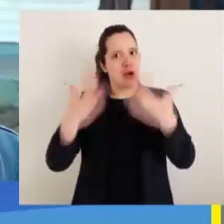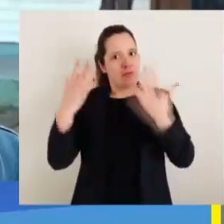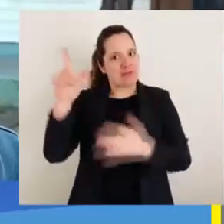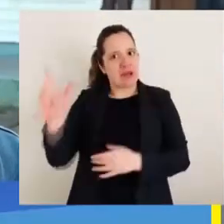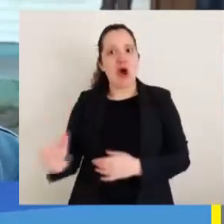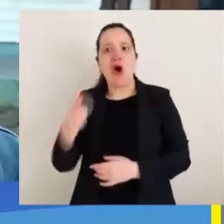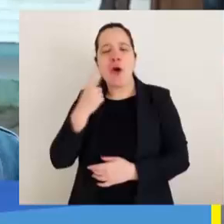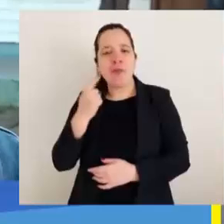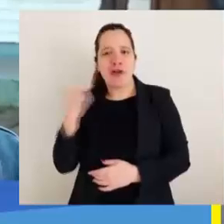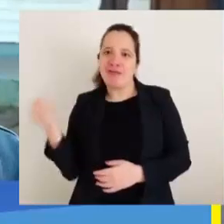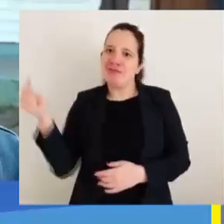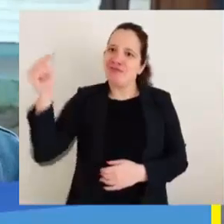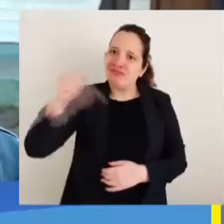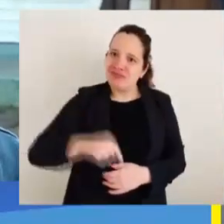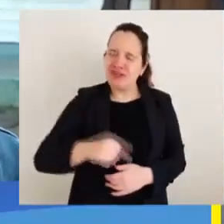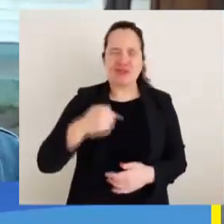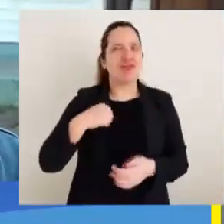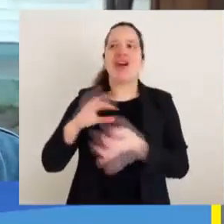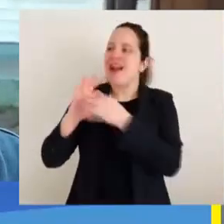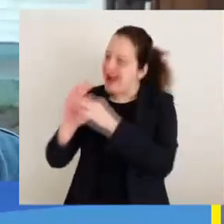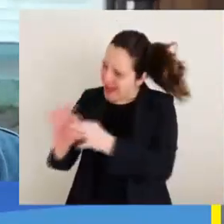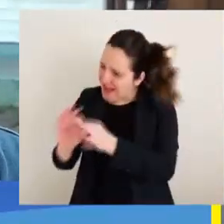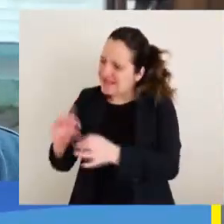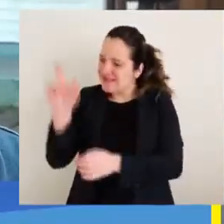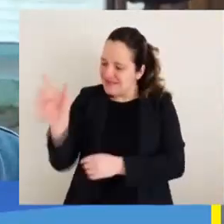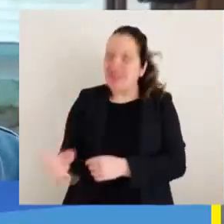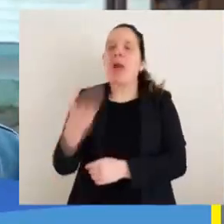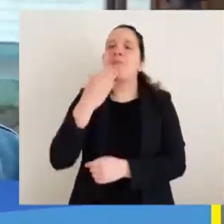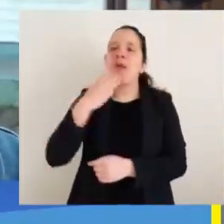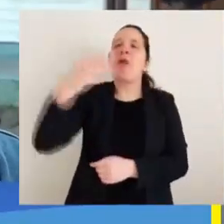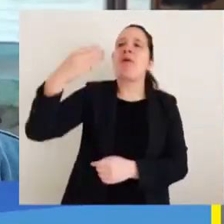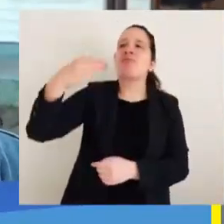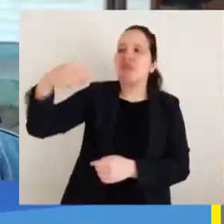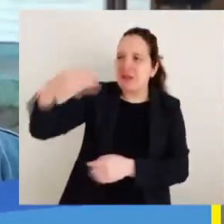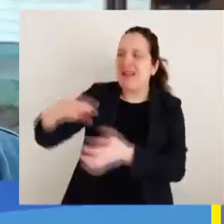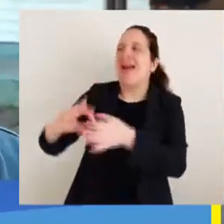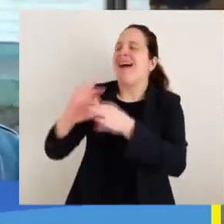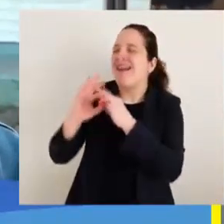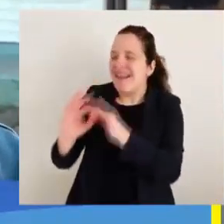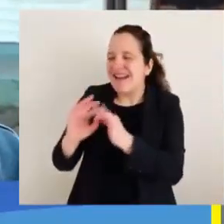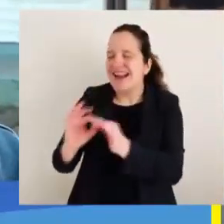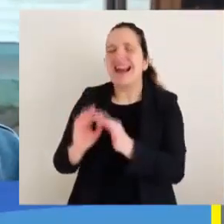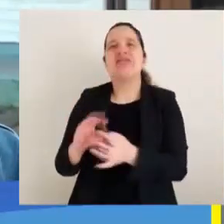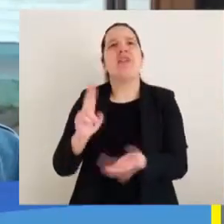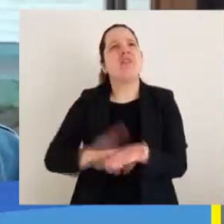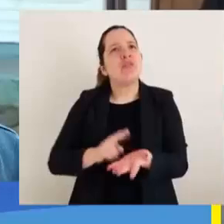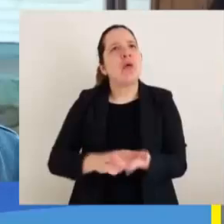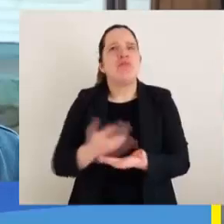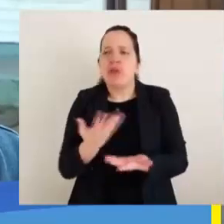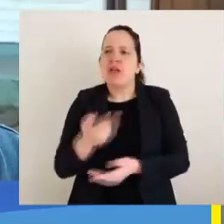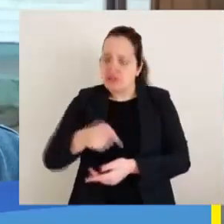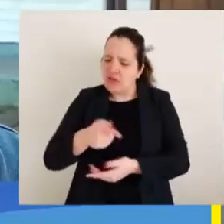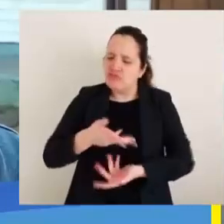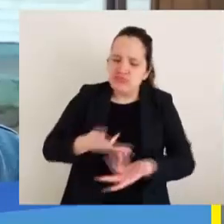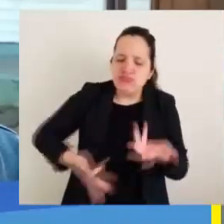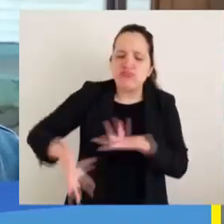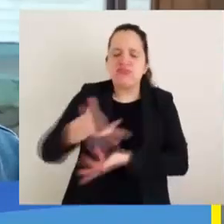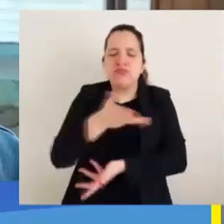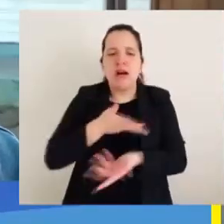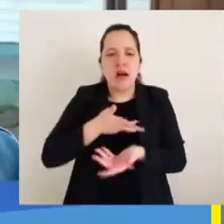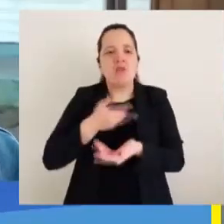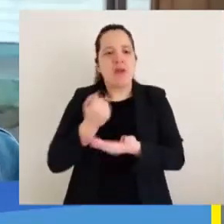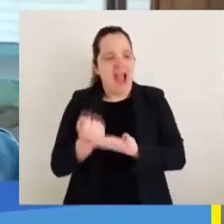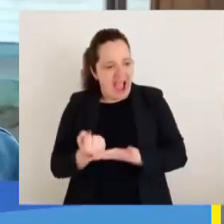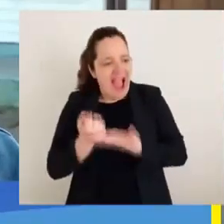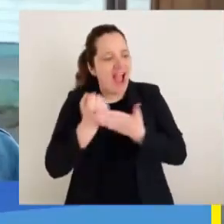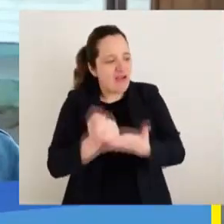García, muy agradecida de él, muy agradecida de la delegación, del alcalde también, porque son instancias como estas las